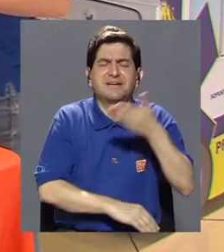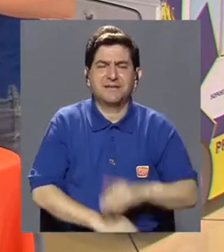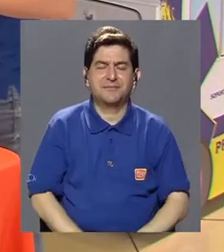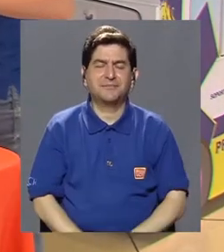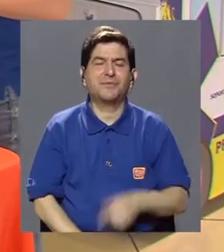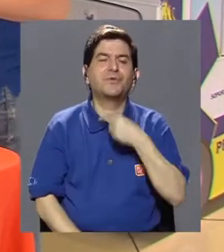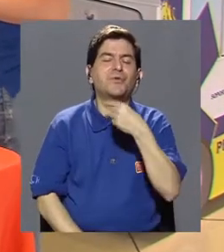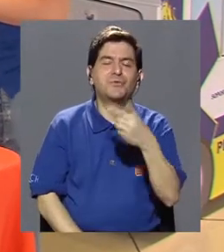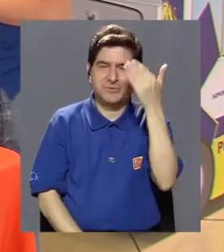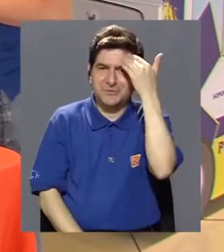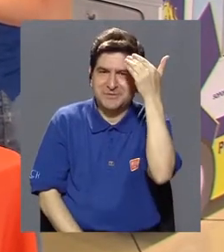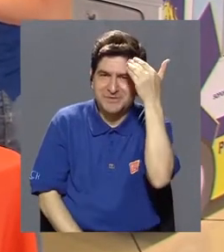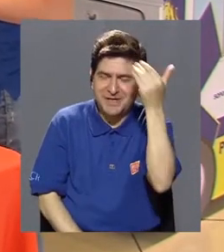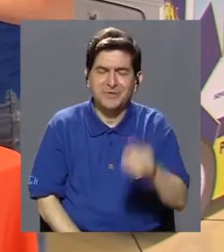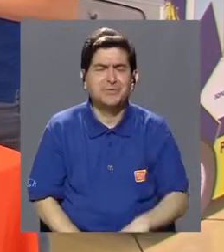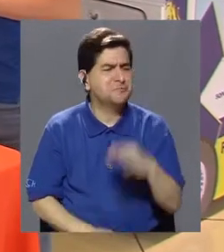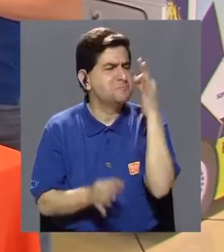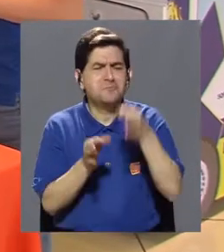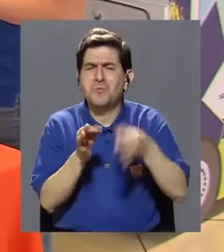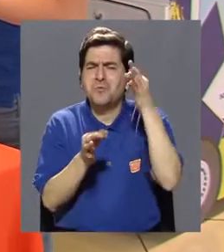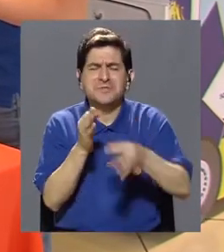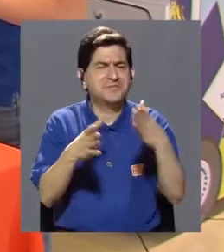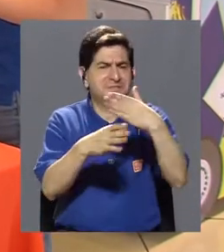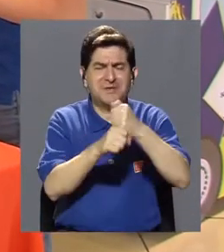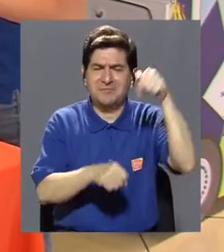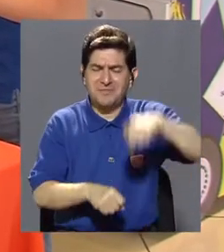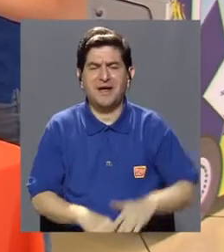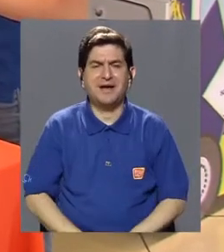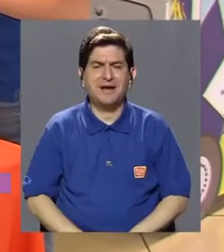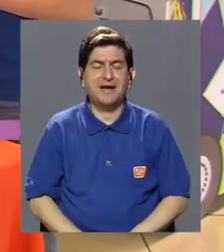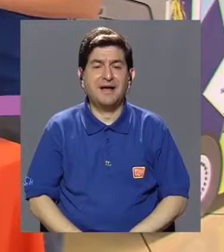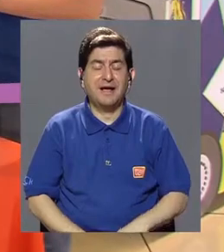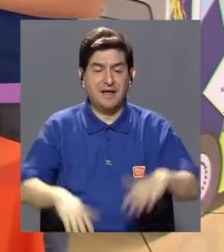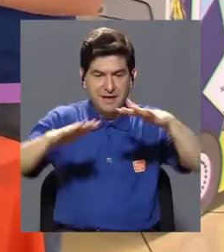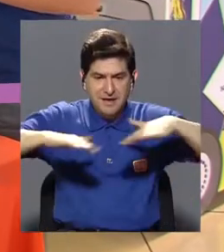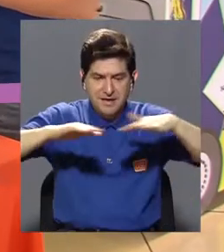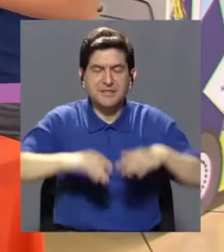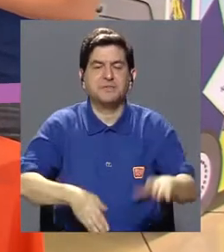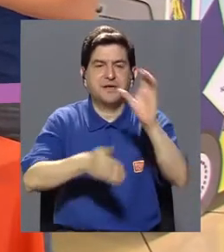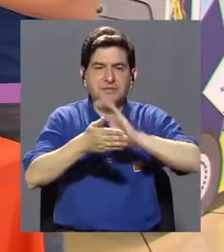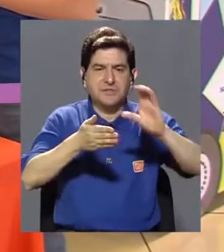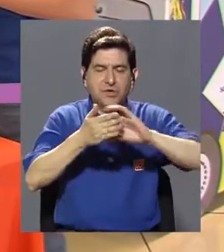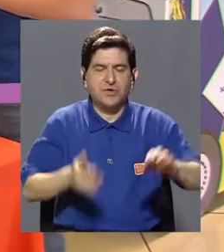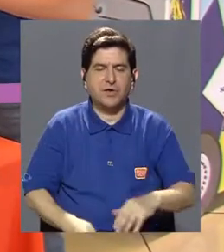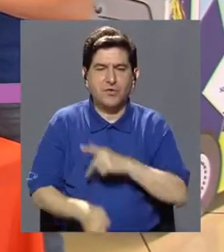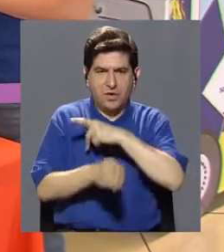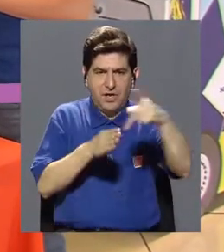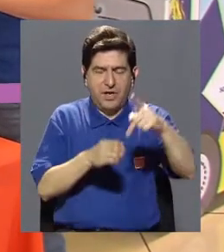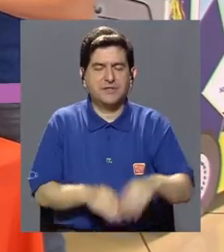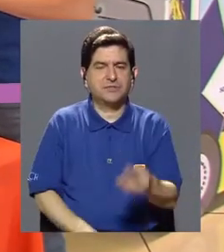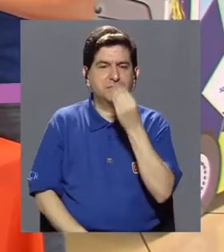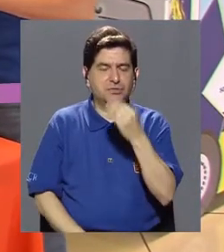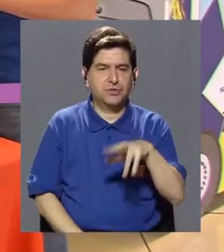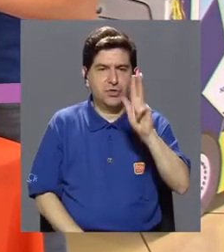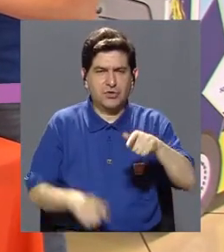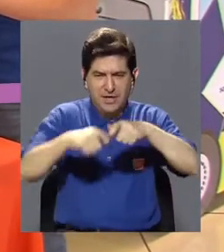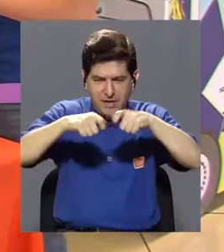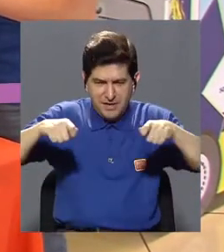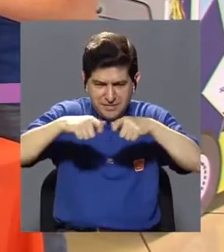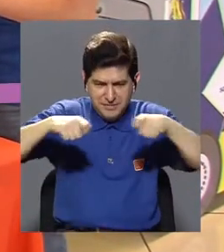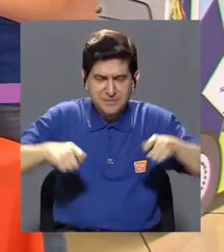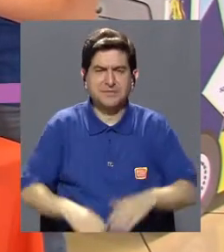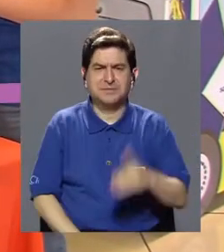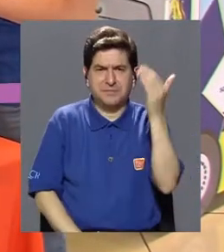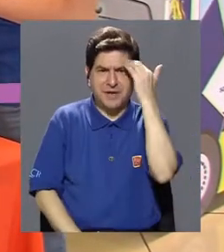muchísimo gusto. Saludos. Bueno, es bastante simple lo que realizamos acá en el stand del Colegio de Profesionales en Nutrición. Bueno, tres mediciones muy simples para